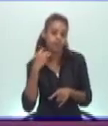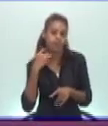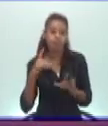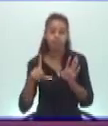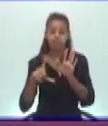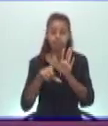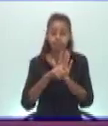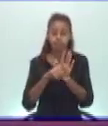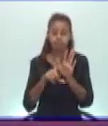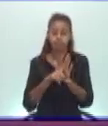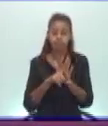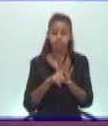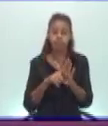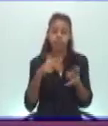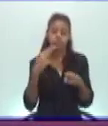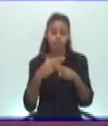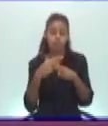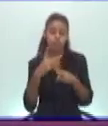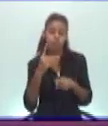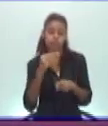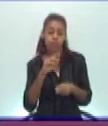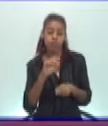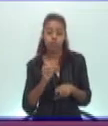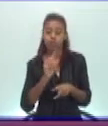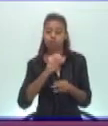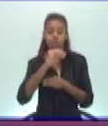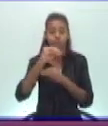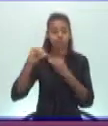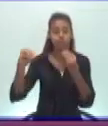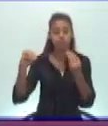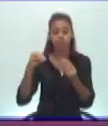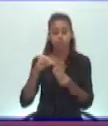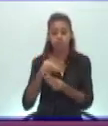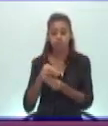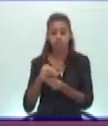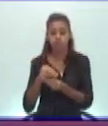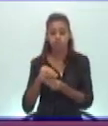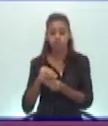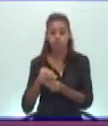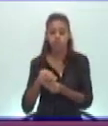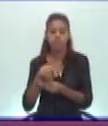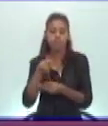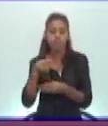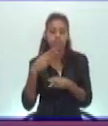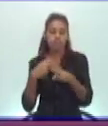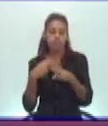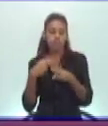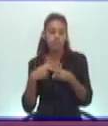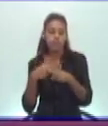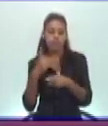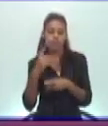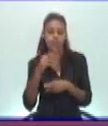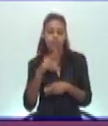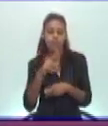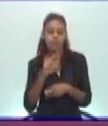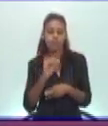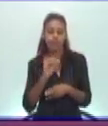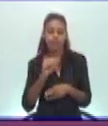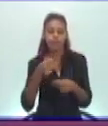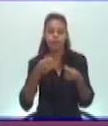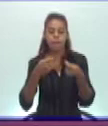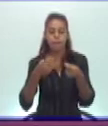una droga legal. Todas esas drogas que no modifican la conducta se le llaman drogas blandas. Donde está, en primer lugar, el tabaco,